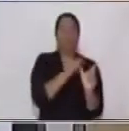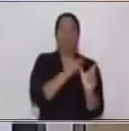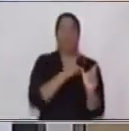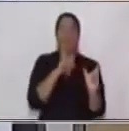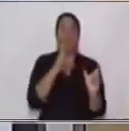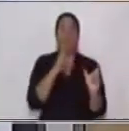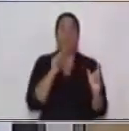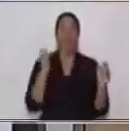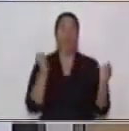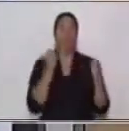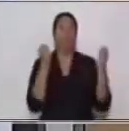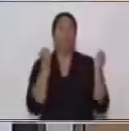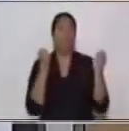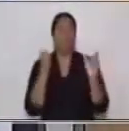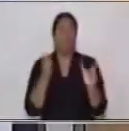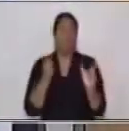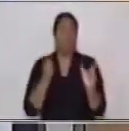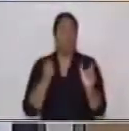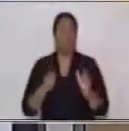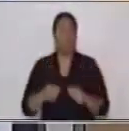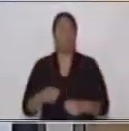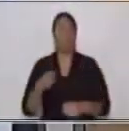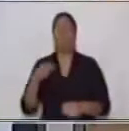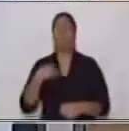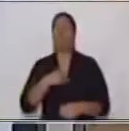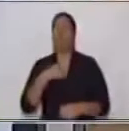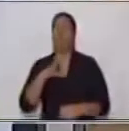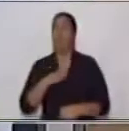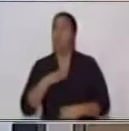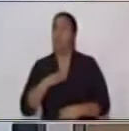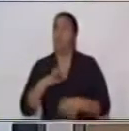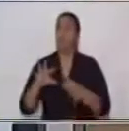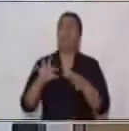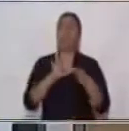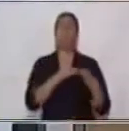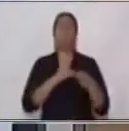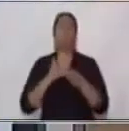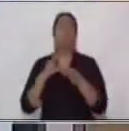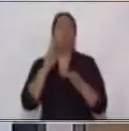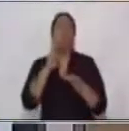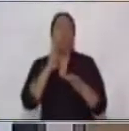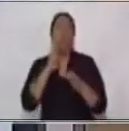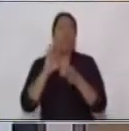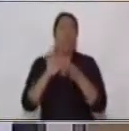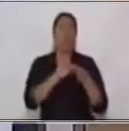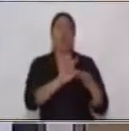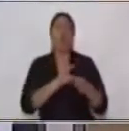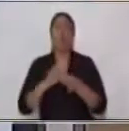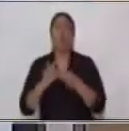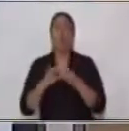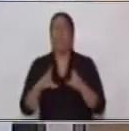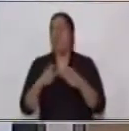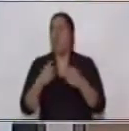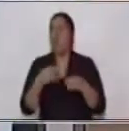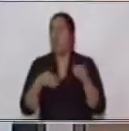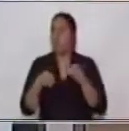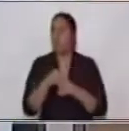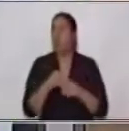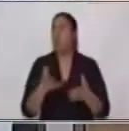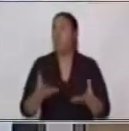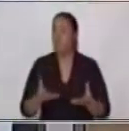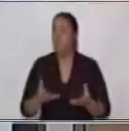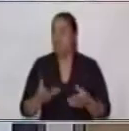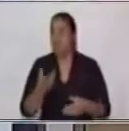y si tenemos el verbo organizó ¿cómo lo cambiaríamos para que fuera una voz pasiva?